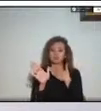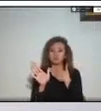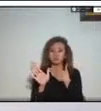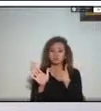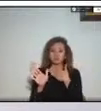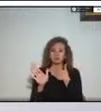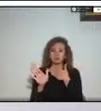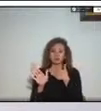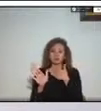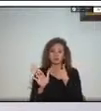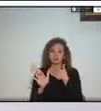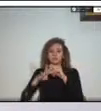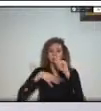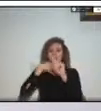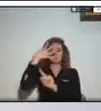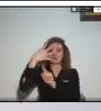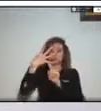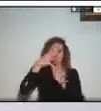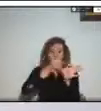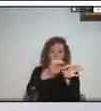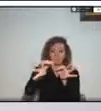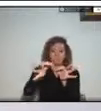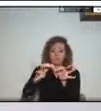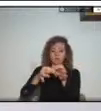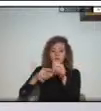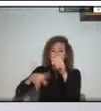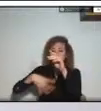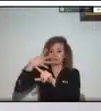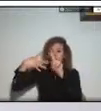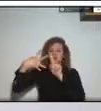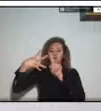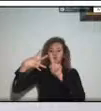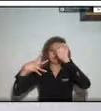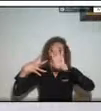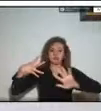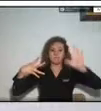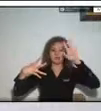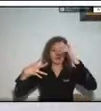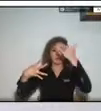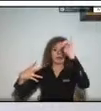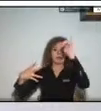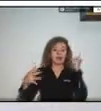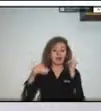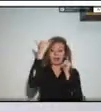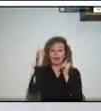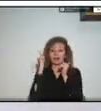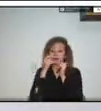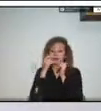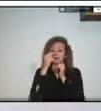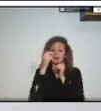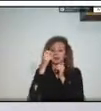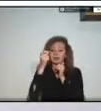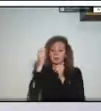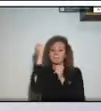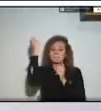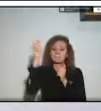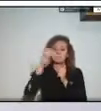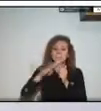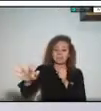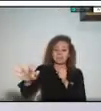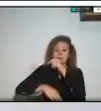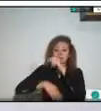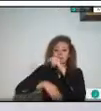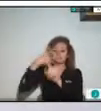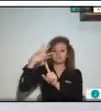territorios departamentales casanare y meta y dos territorios municipales ciudades capitales